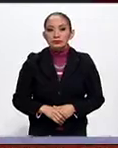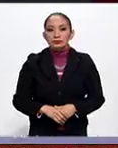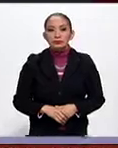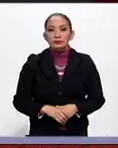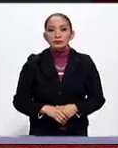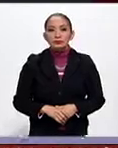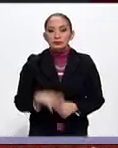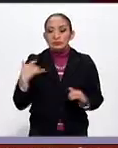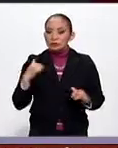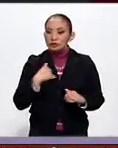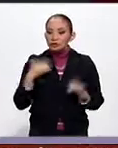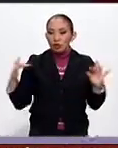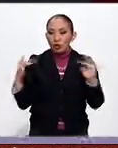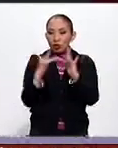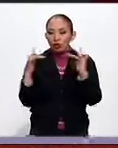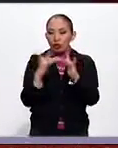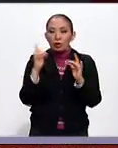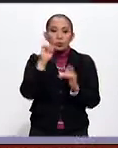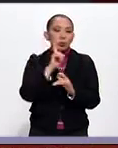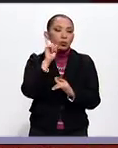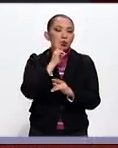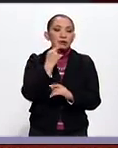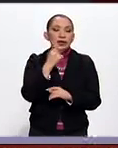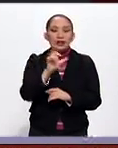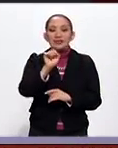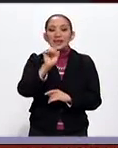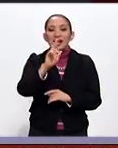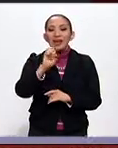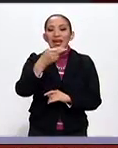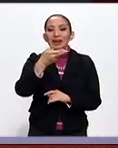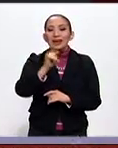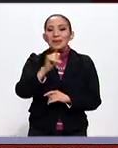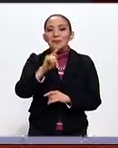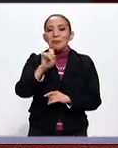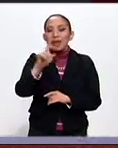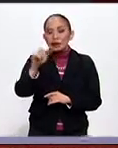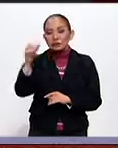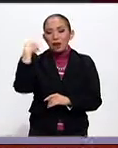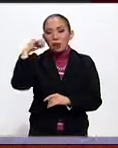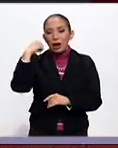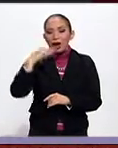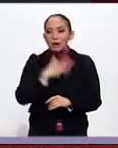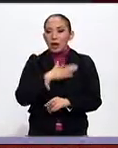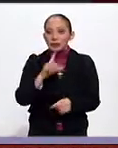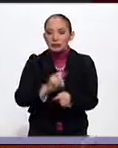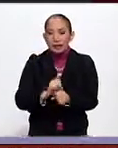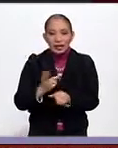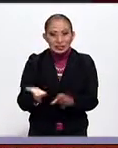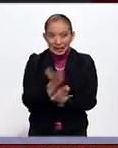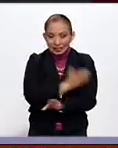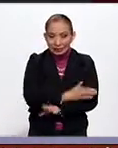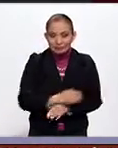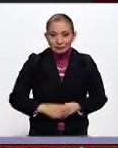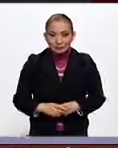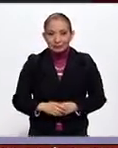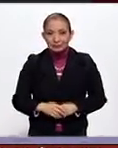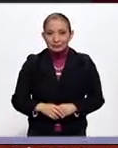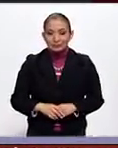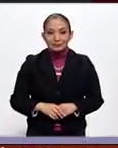Me enlazo con nuestra reportera Sarai Pérez, ella está en Oaxaca. Sarai, muy buenos días antes que nada.